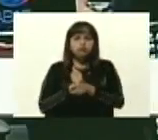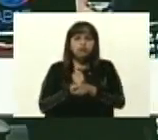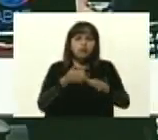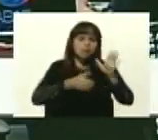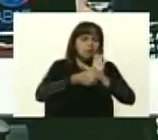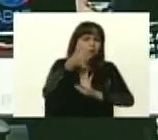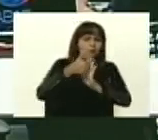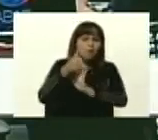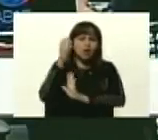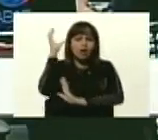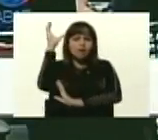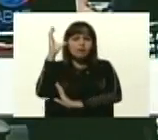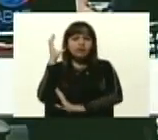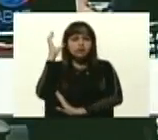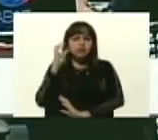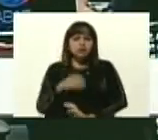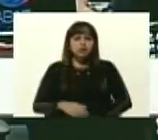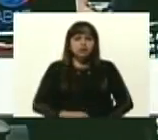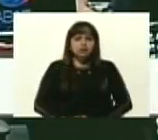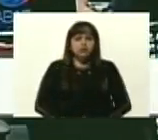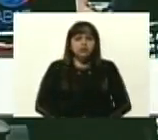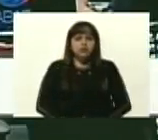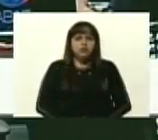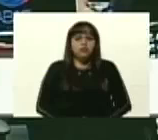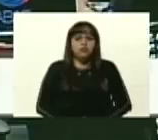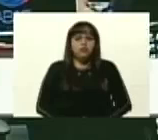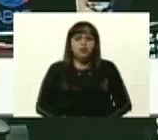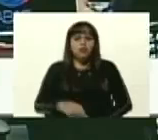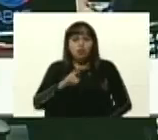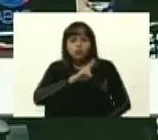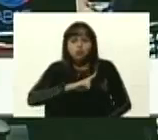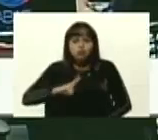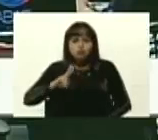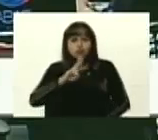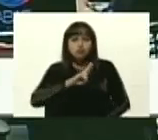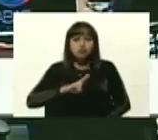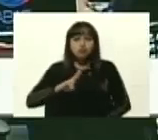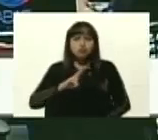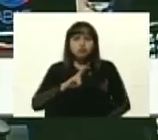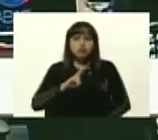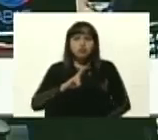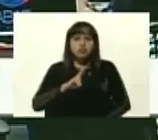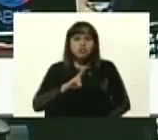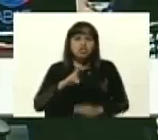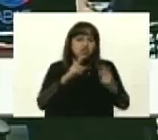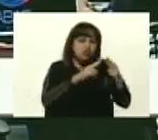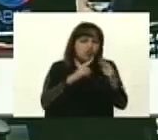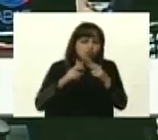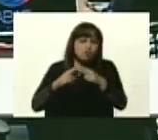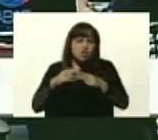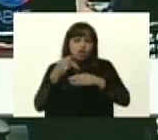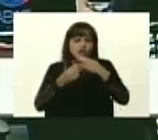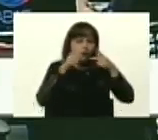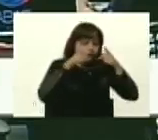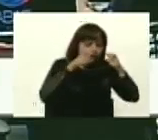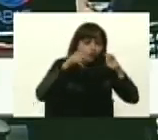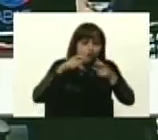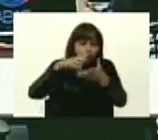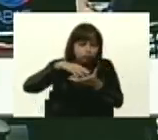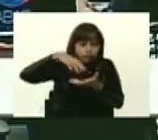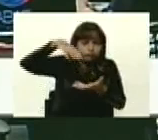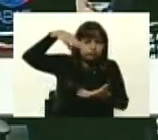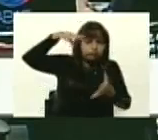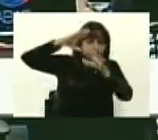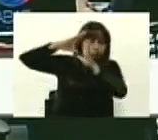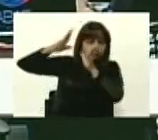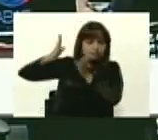capacidades para el uso e interpretación de las imágenes satelitales, los datos